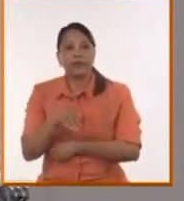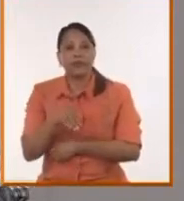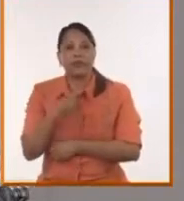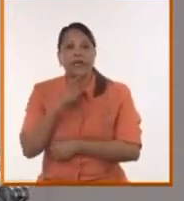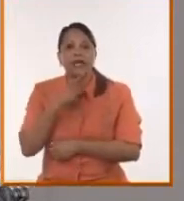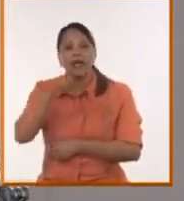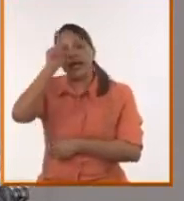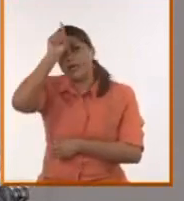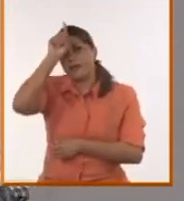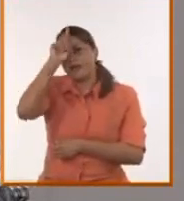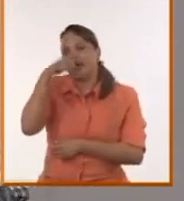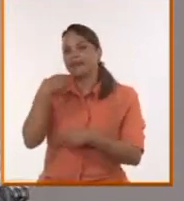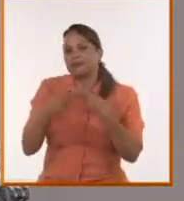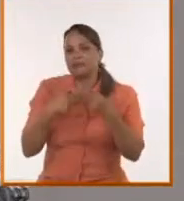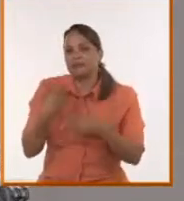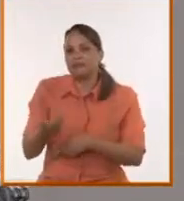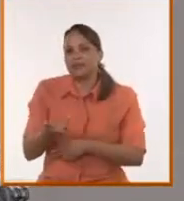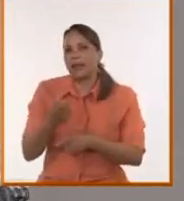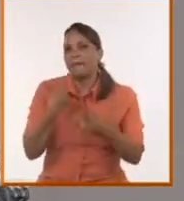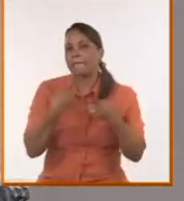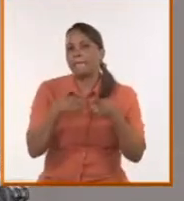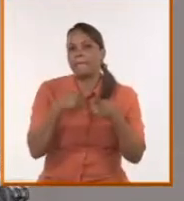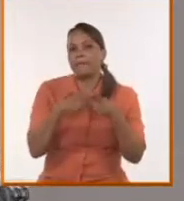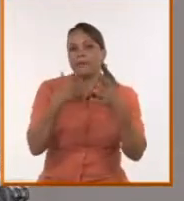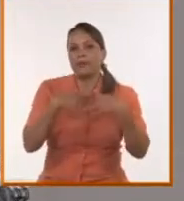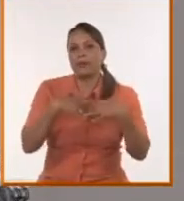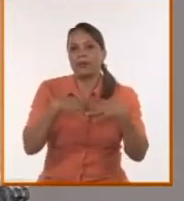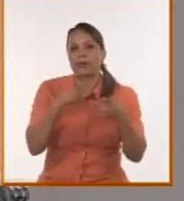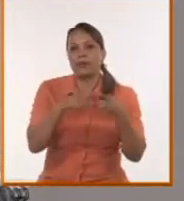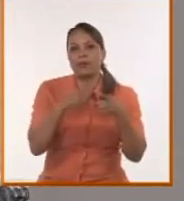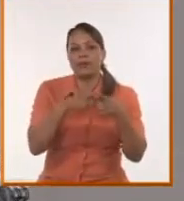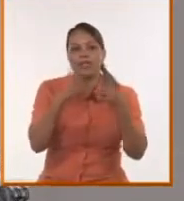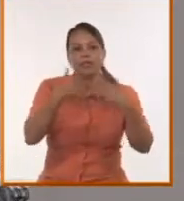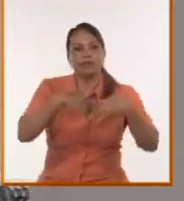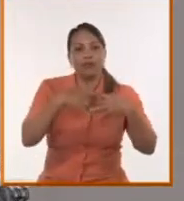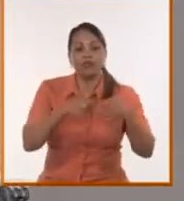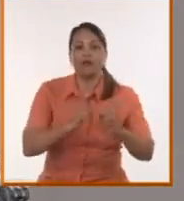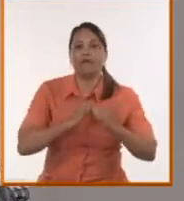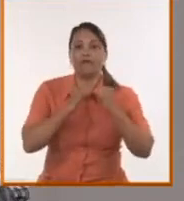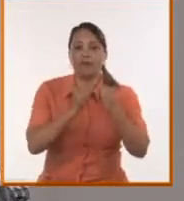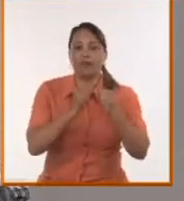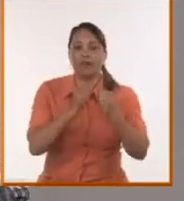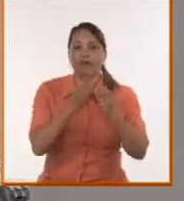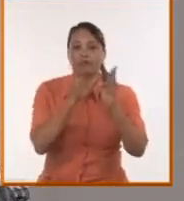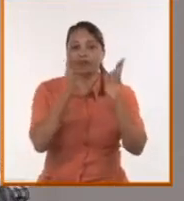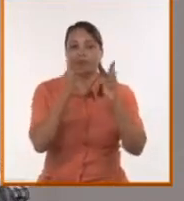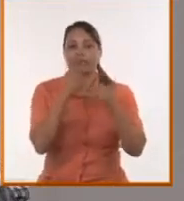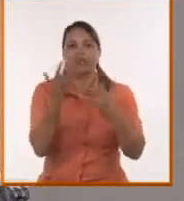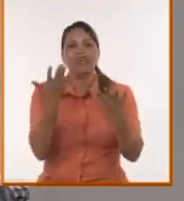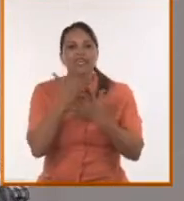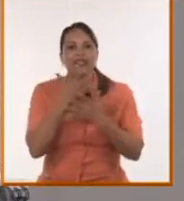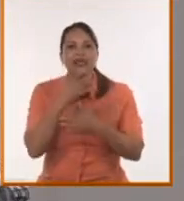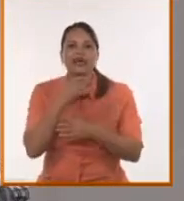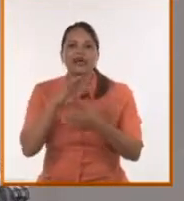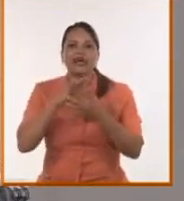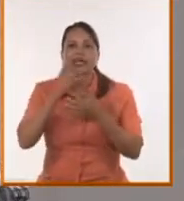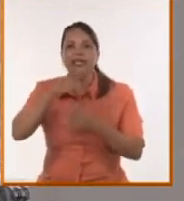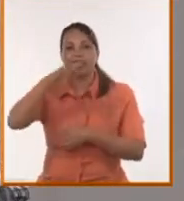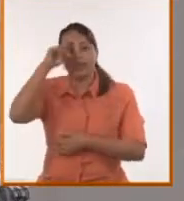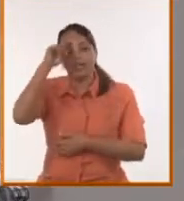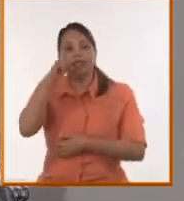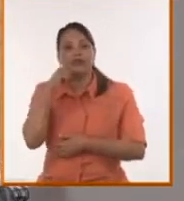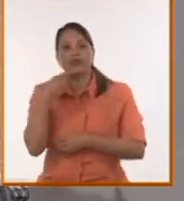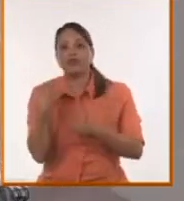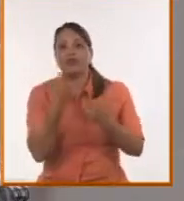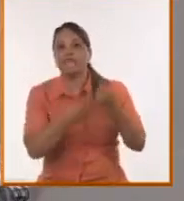¿cuál era? Era productos de alto valor añadido, decir, industrias muy potentes, gracias al gas barato ruso. Si